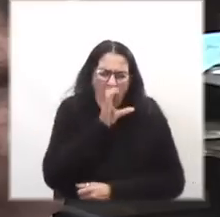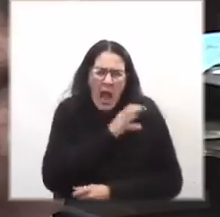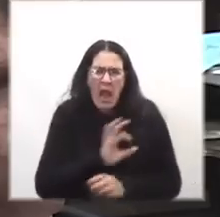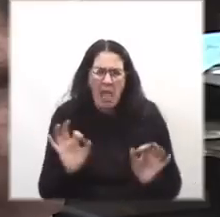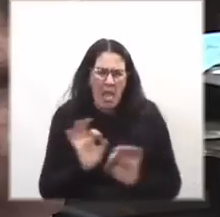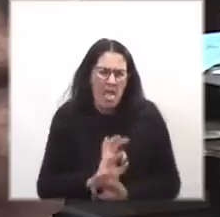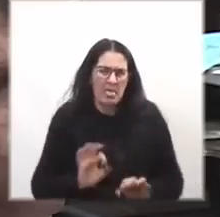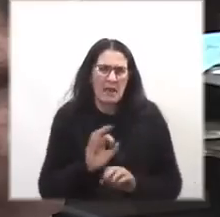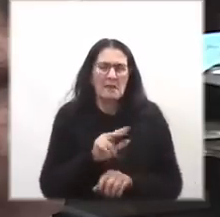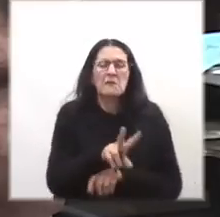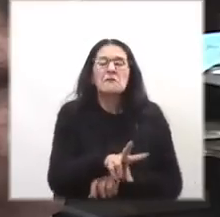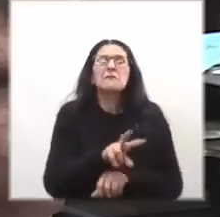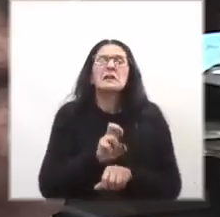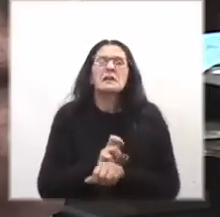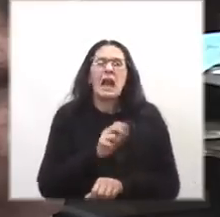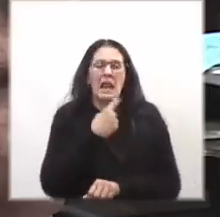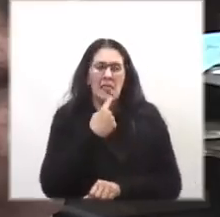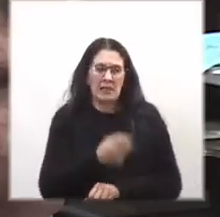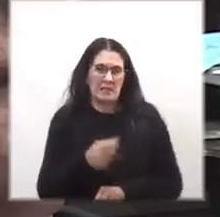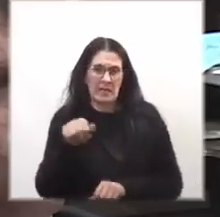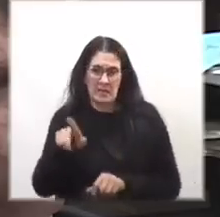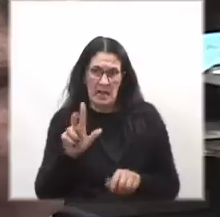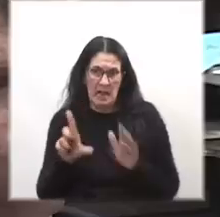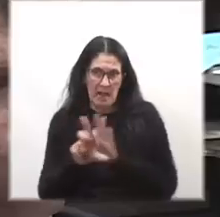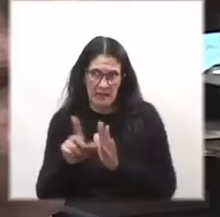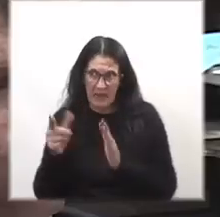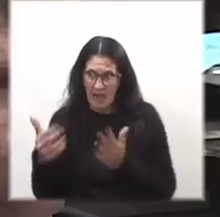la fiscal que esta ley quiere proteger?